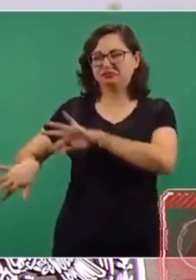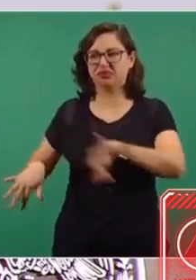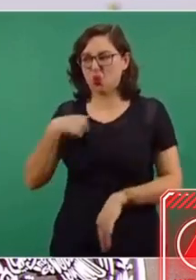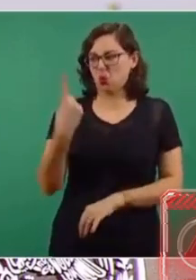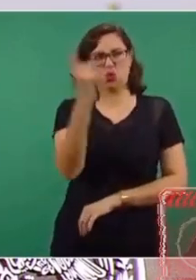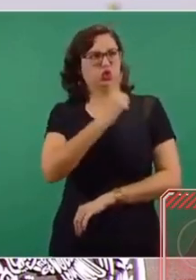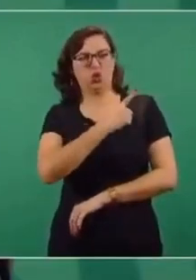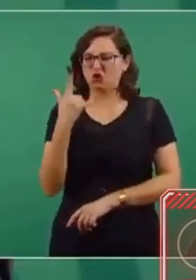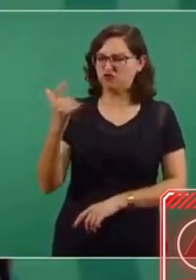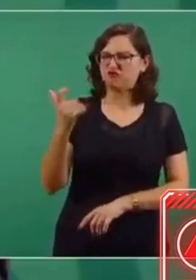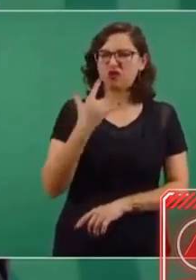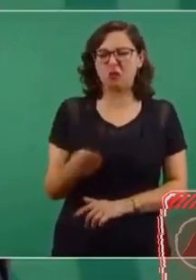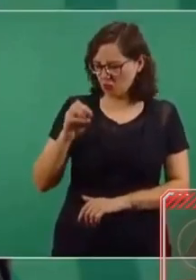morales,